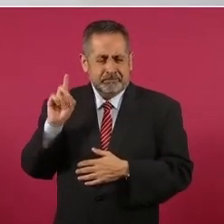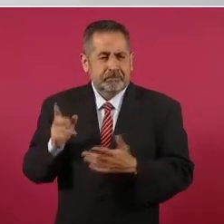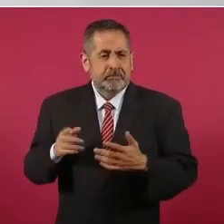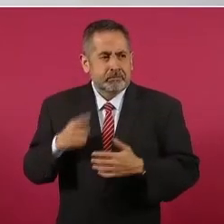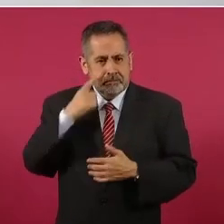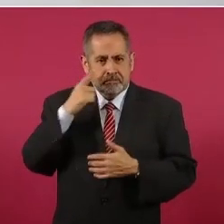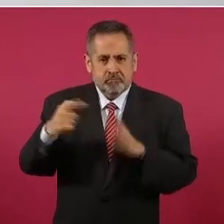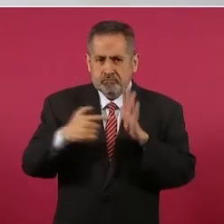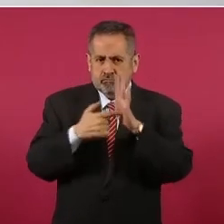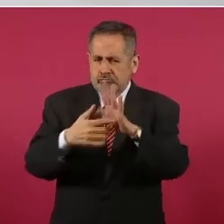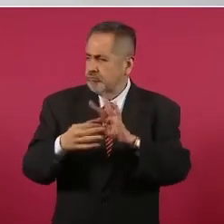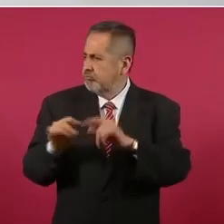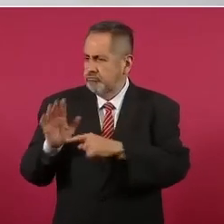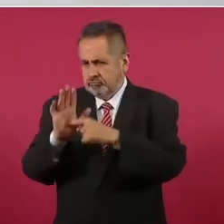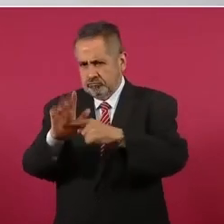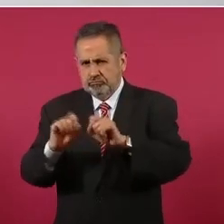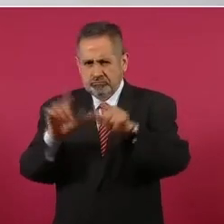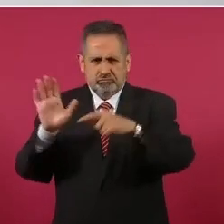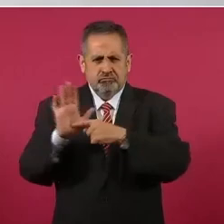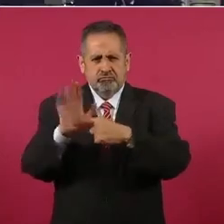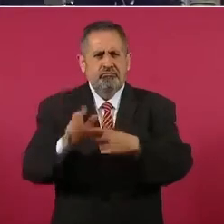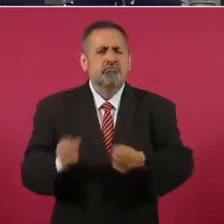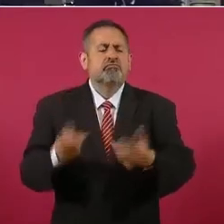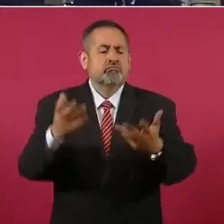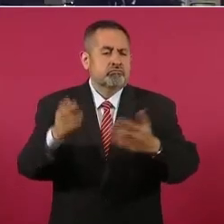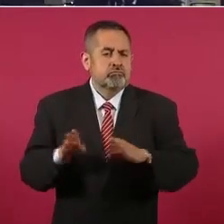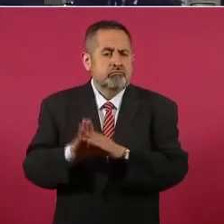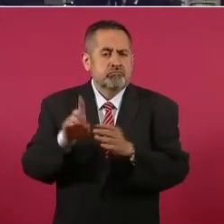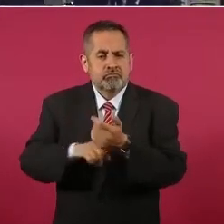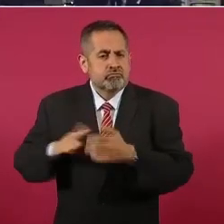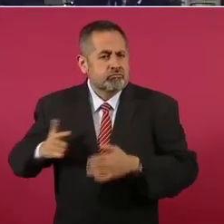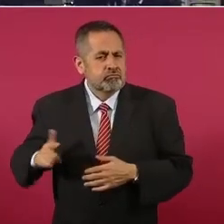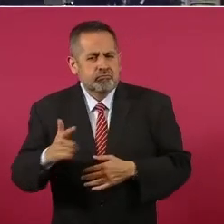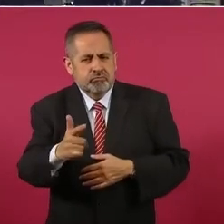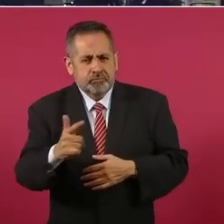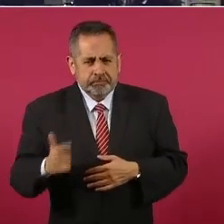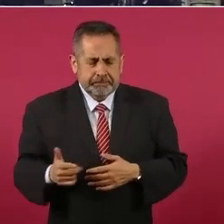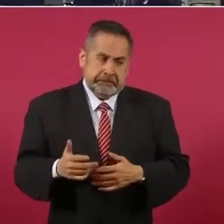Quieren que les muestre a ver cómo estuvo Guanajuato.